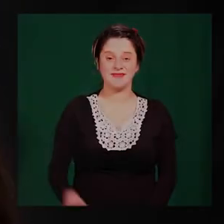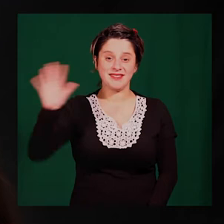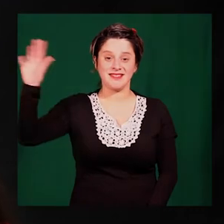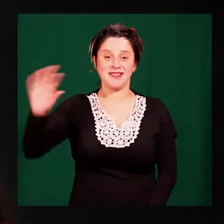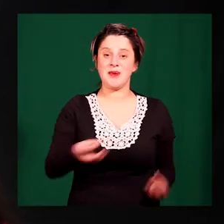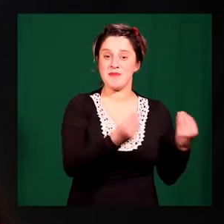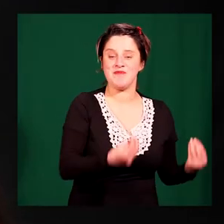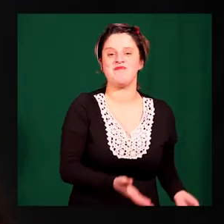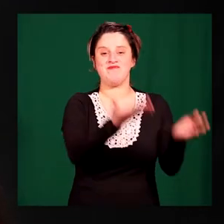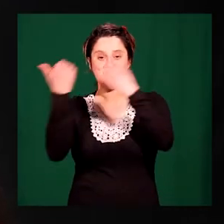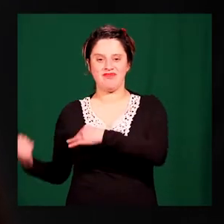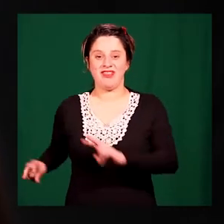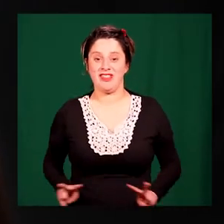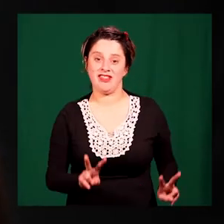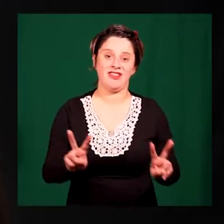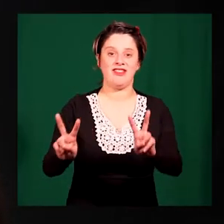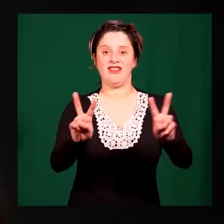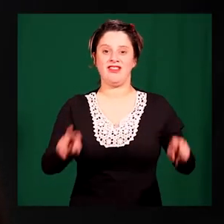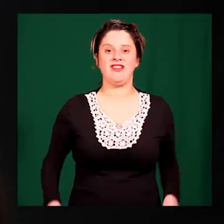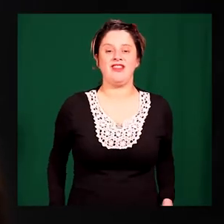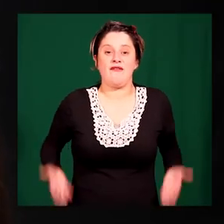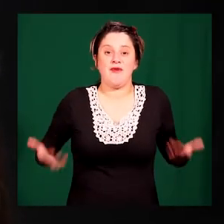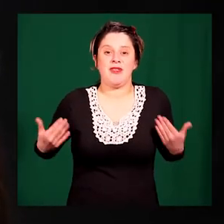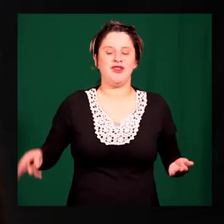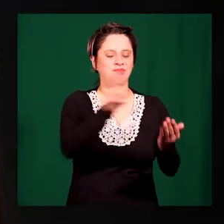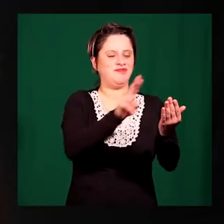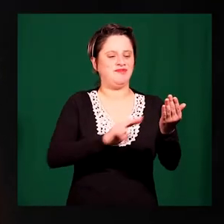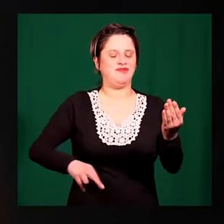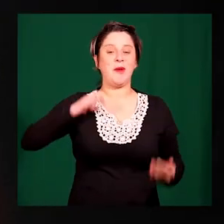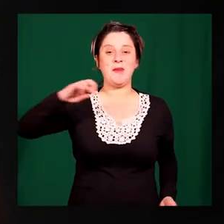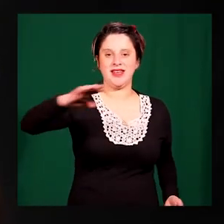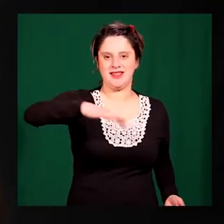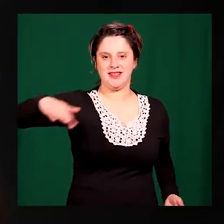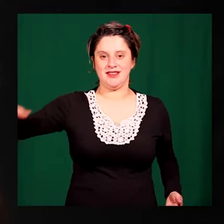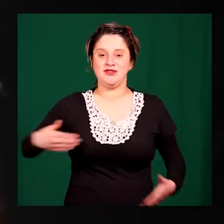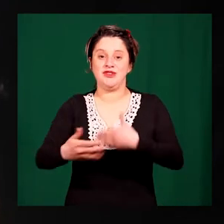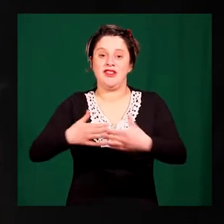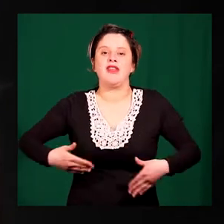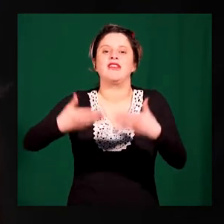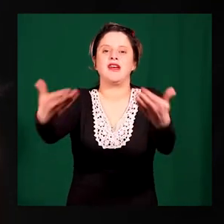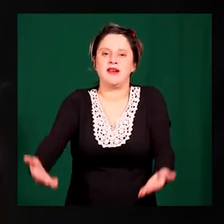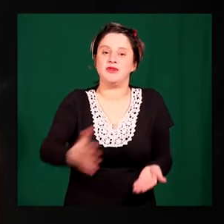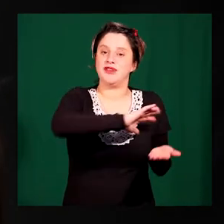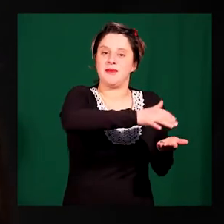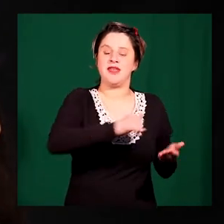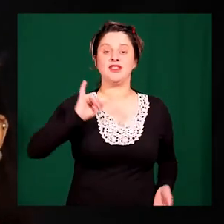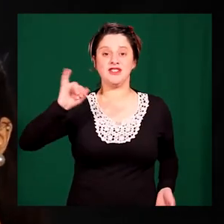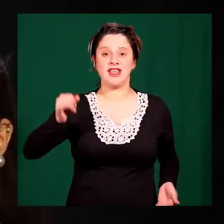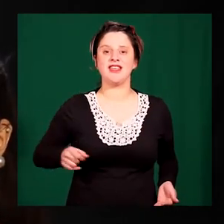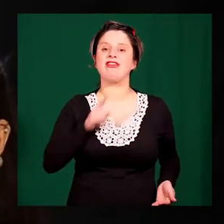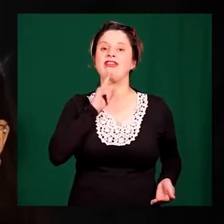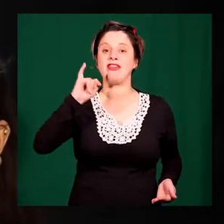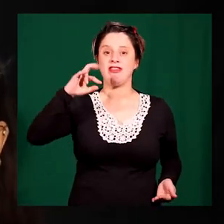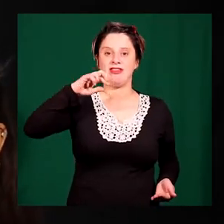¡Hola! Bienvenidos y bienvenidos a este recorrido virtual de Fomento Lector para Niños, donde entregaremos una herramienta metodológica y